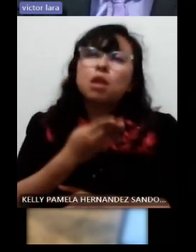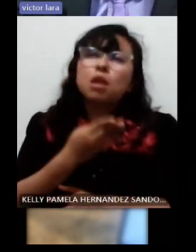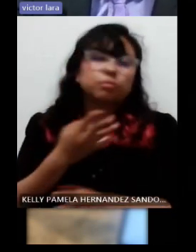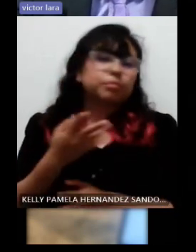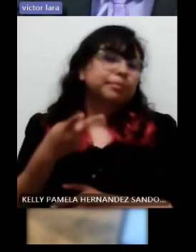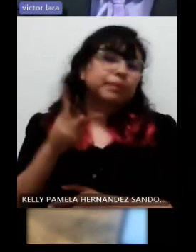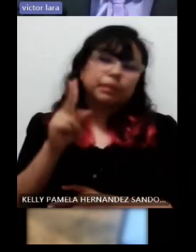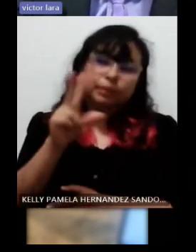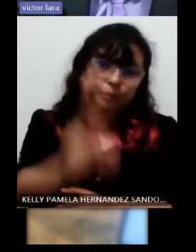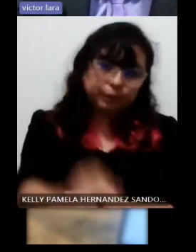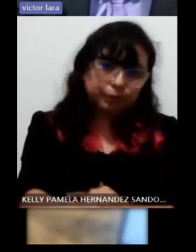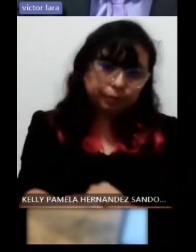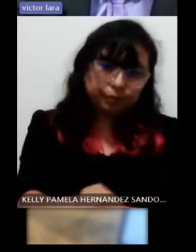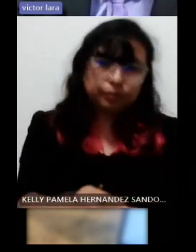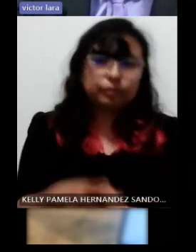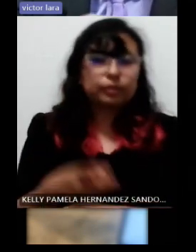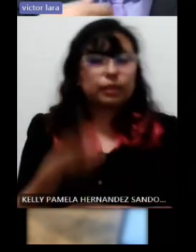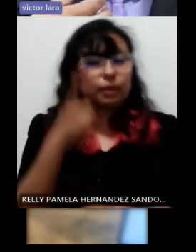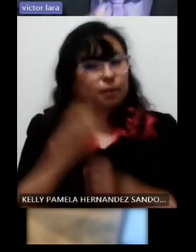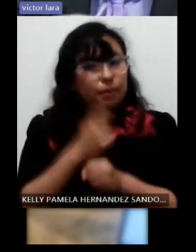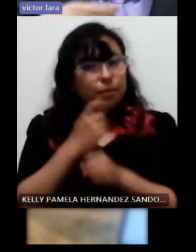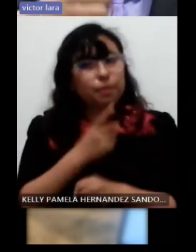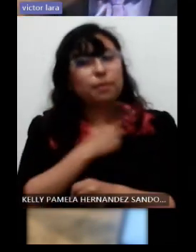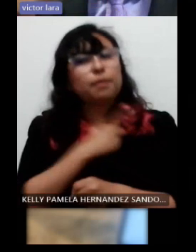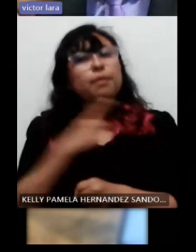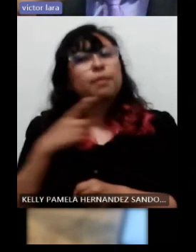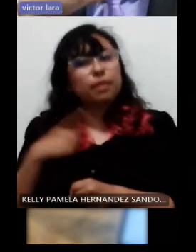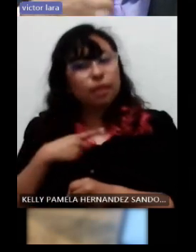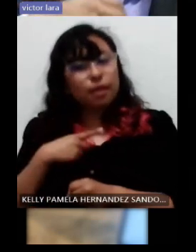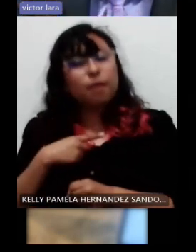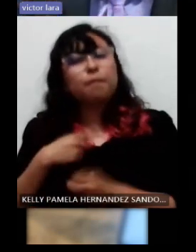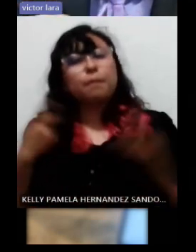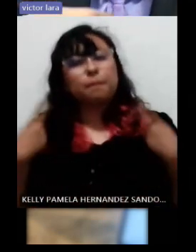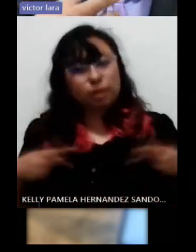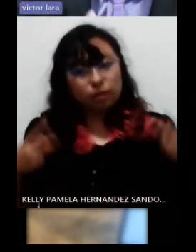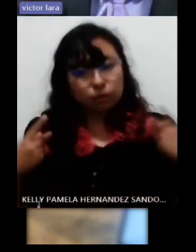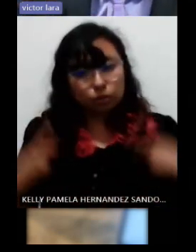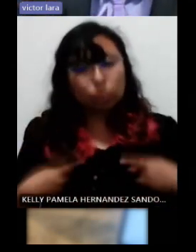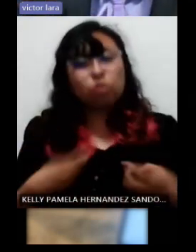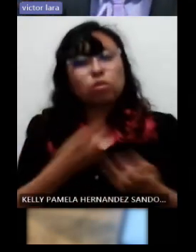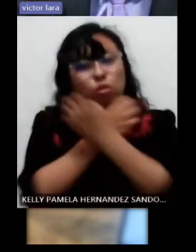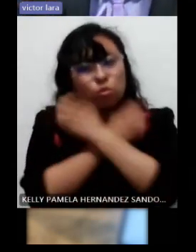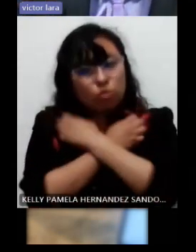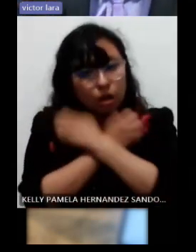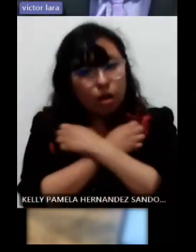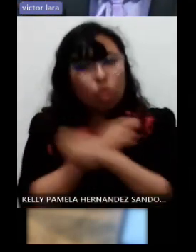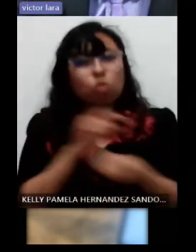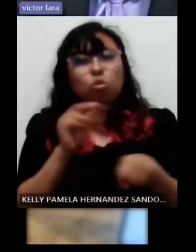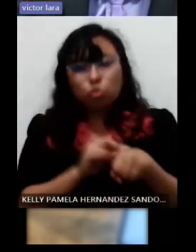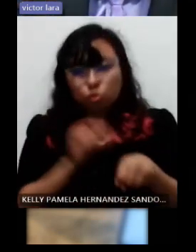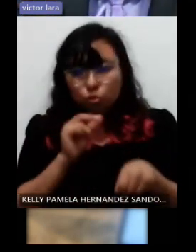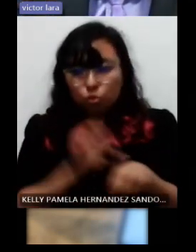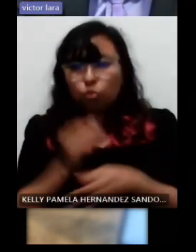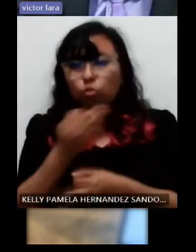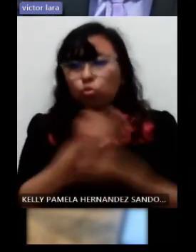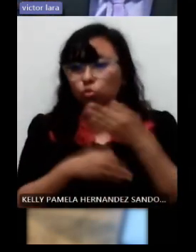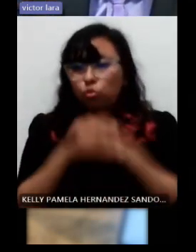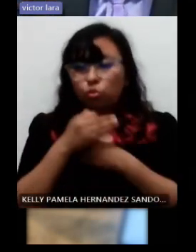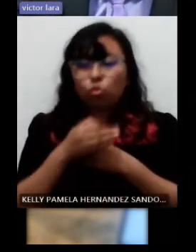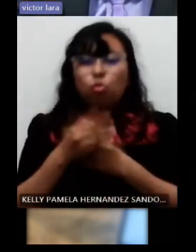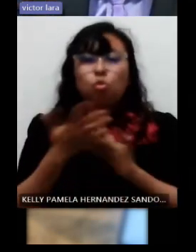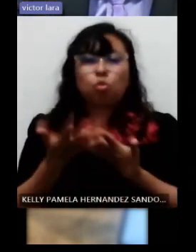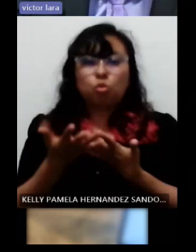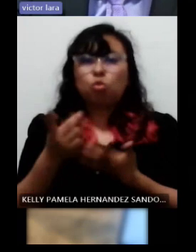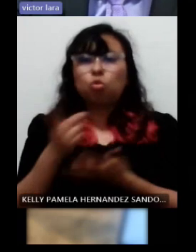antes de emitir un juicio ya sea por educadores, por médicos, por familiares, por la misma sociedad de